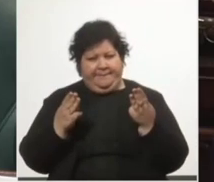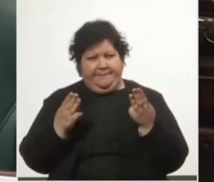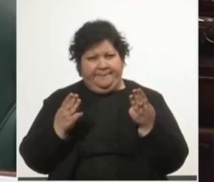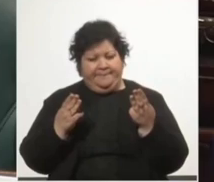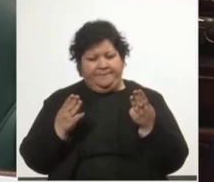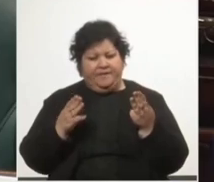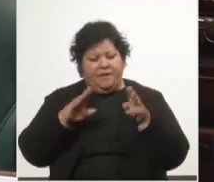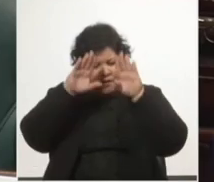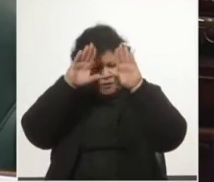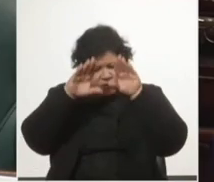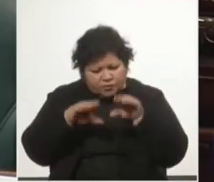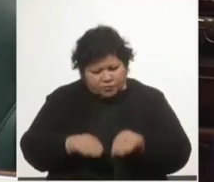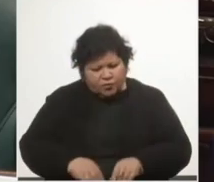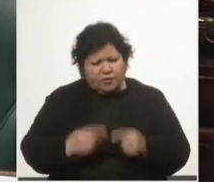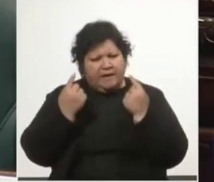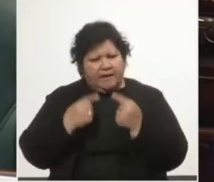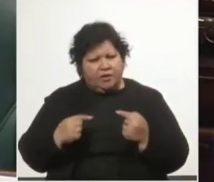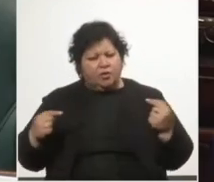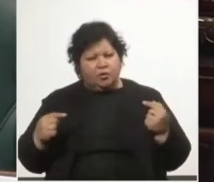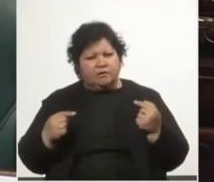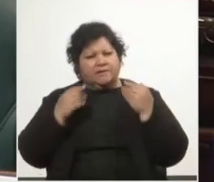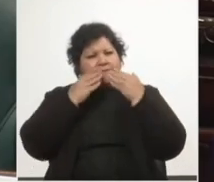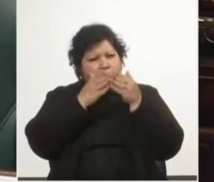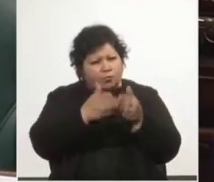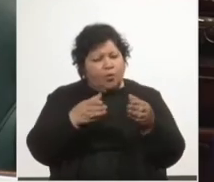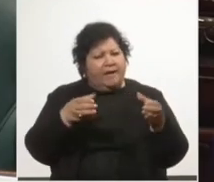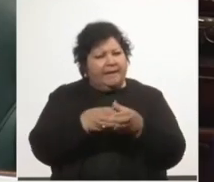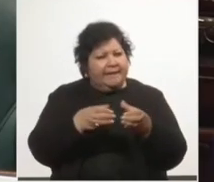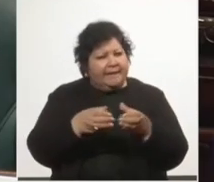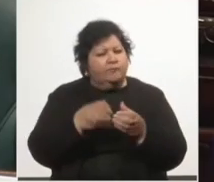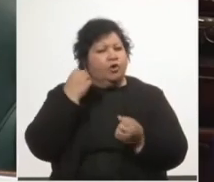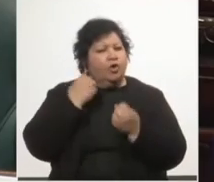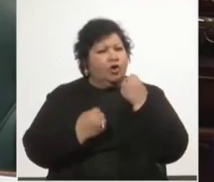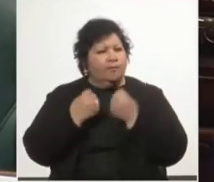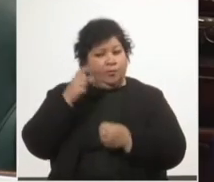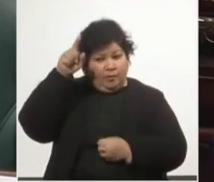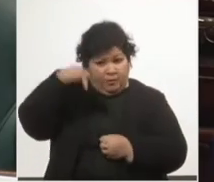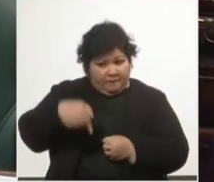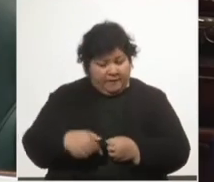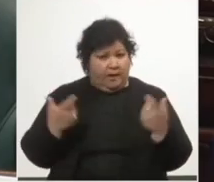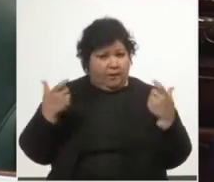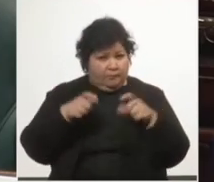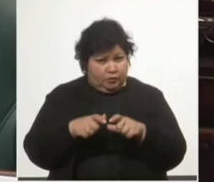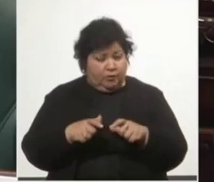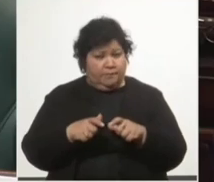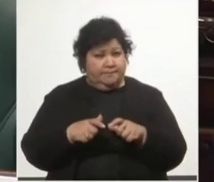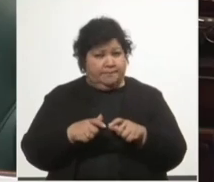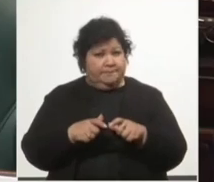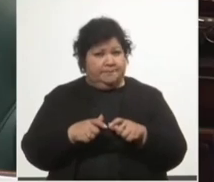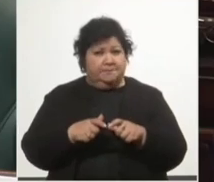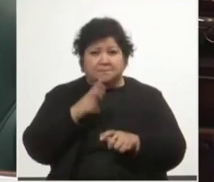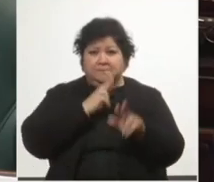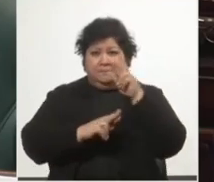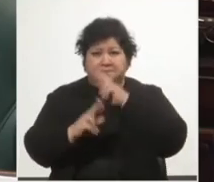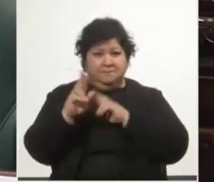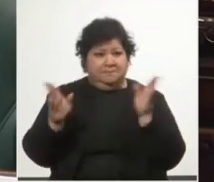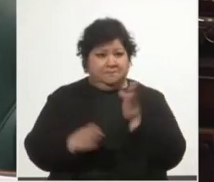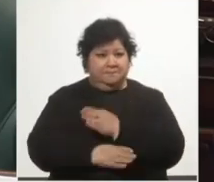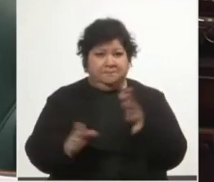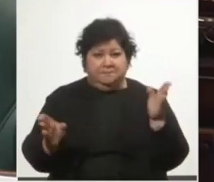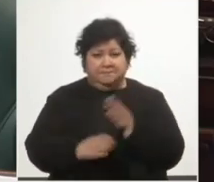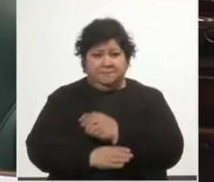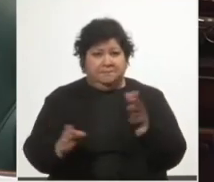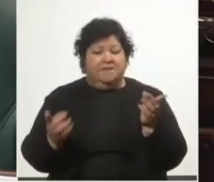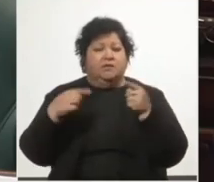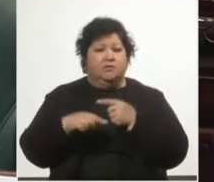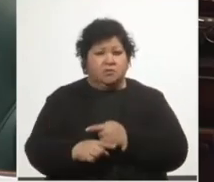cuestiones que fueron consultadas al equipo económico en su comparecencia en la comisión y que no tuvieron respuesta, dejan